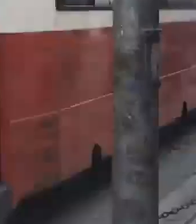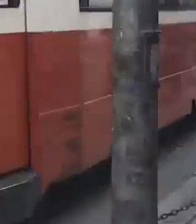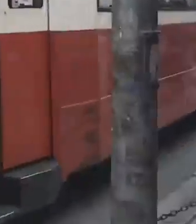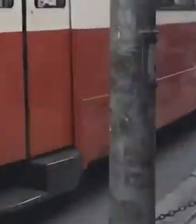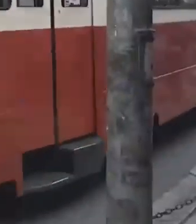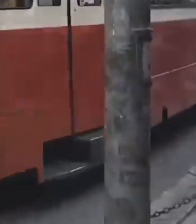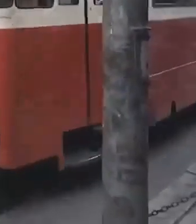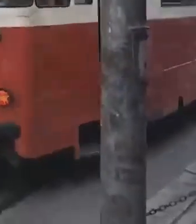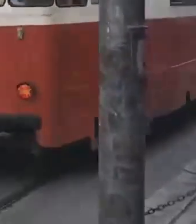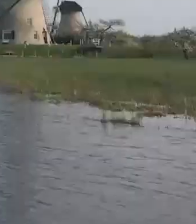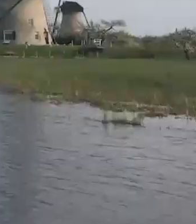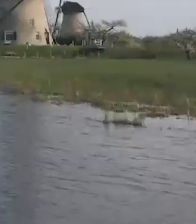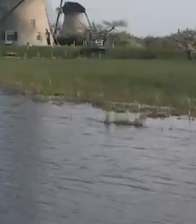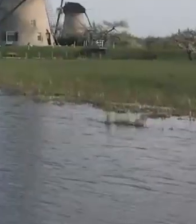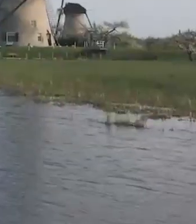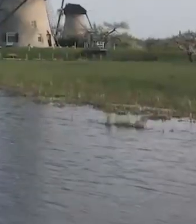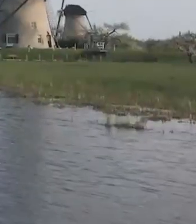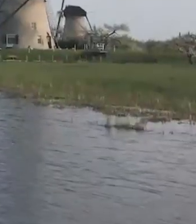Escapadas